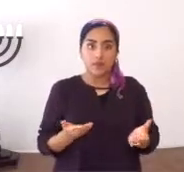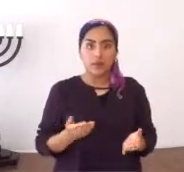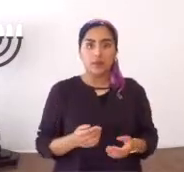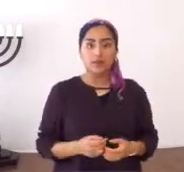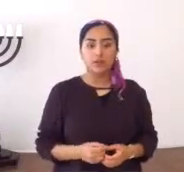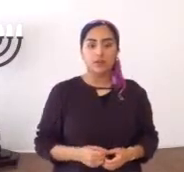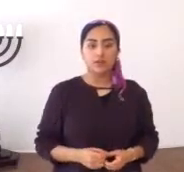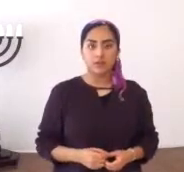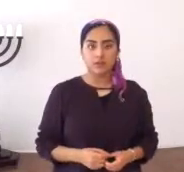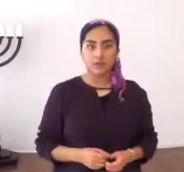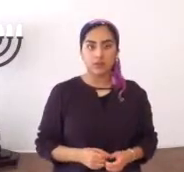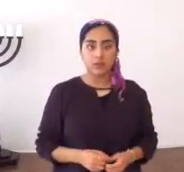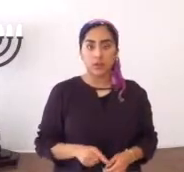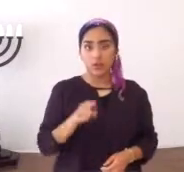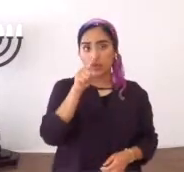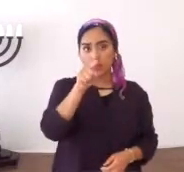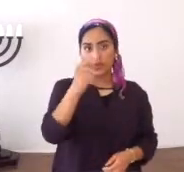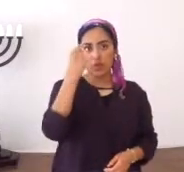probablemente,